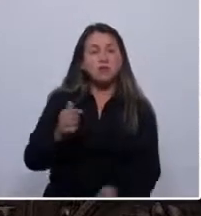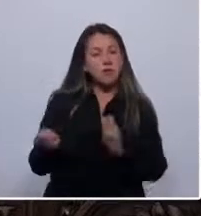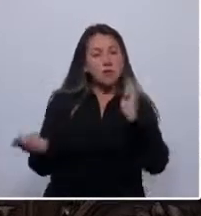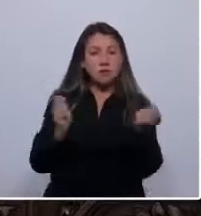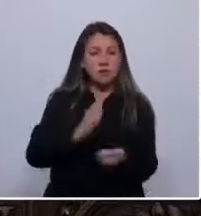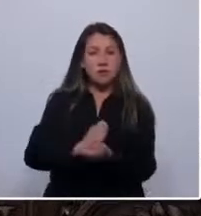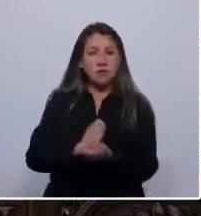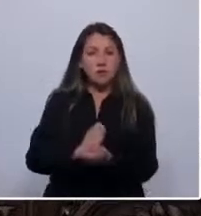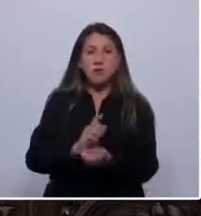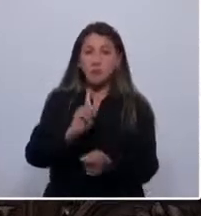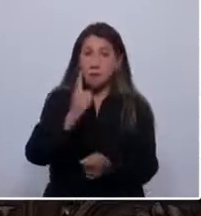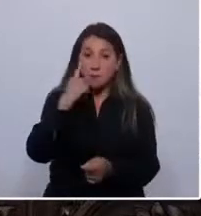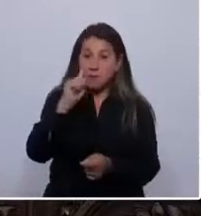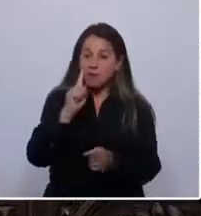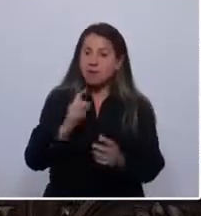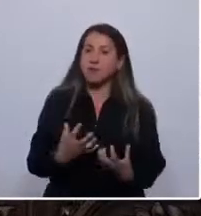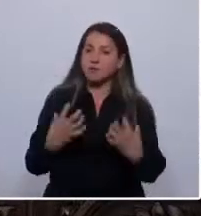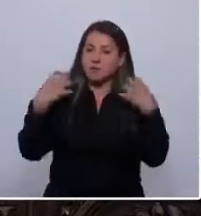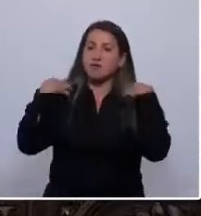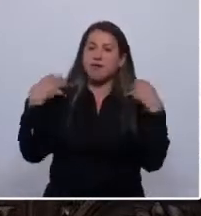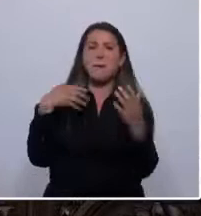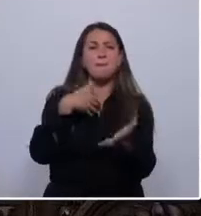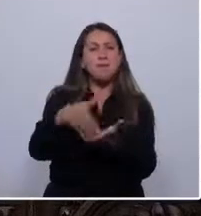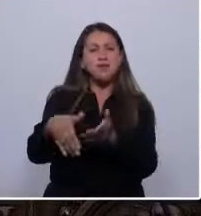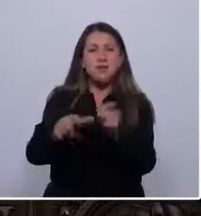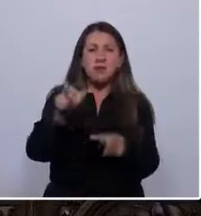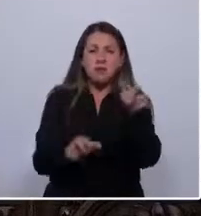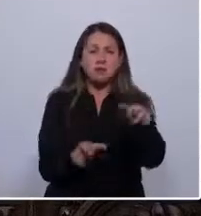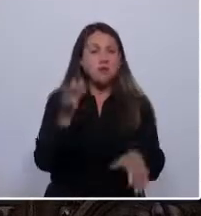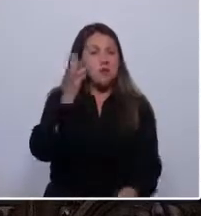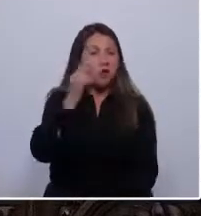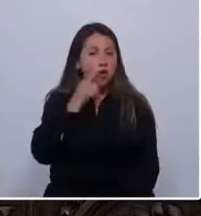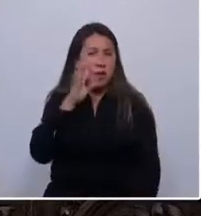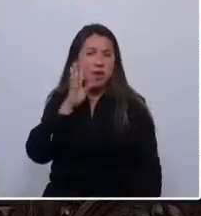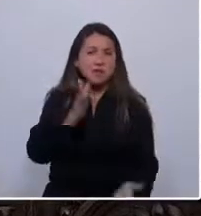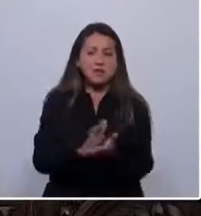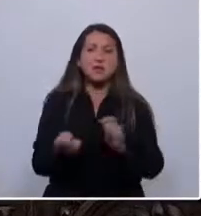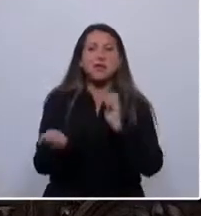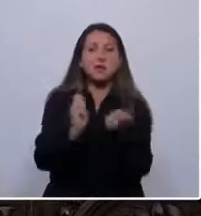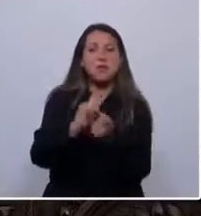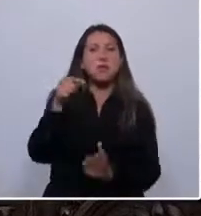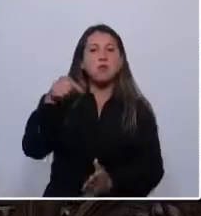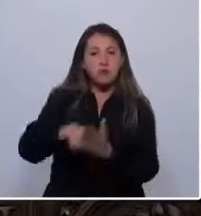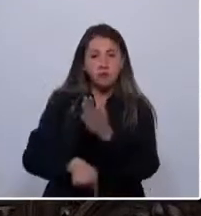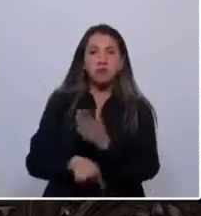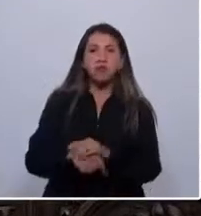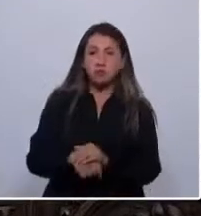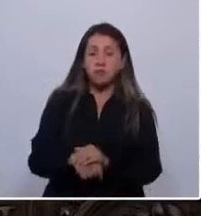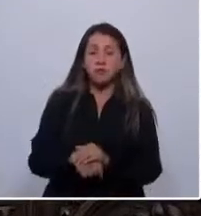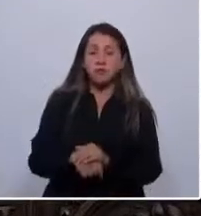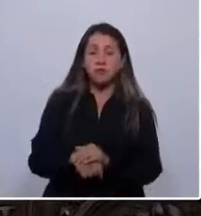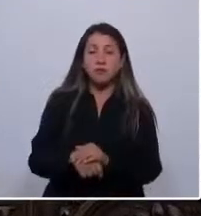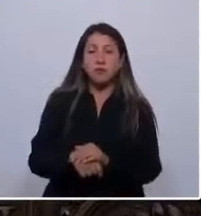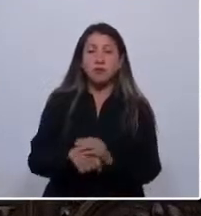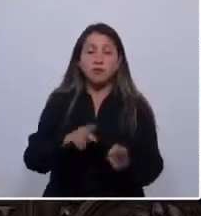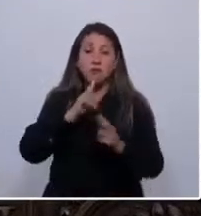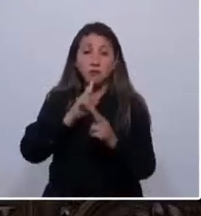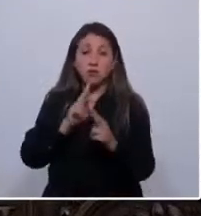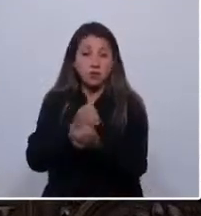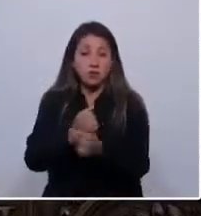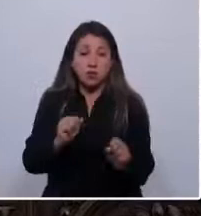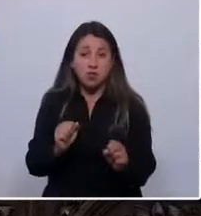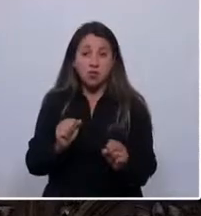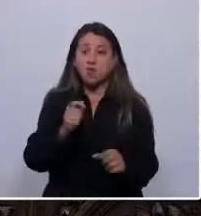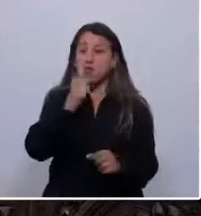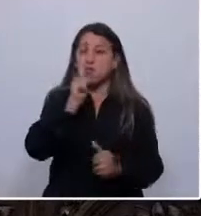con responsabilidad. Millones de mujeres y hombres han exigido cambios profundos y no podemos responder con